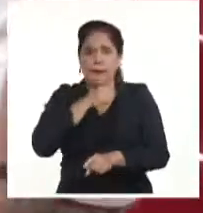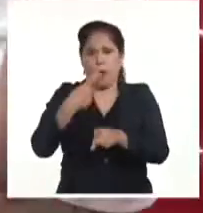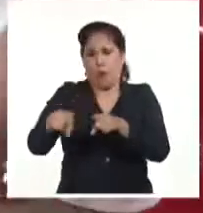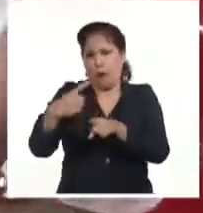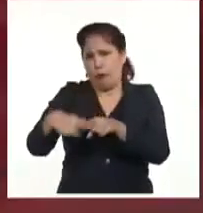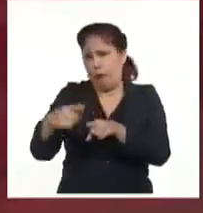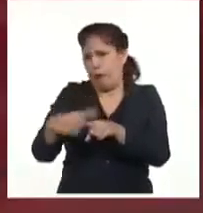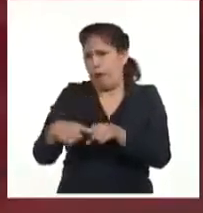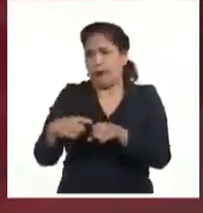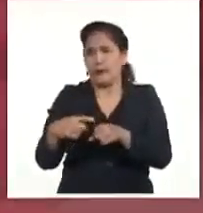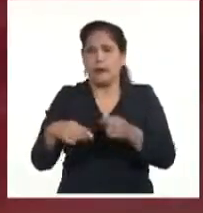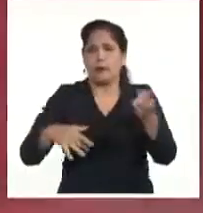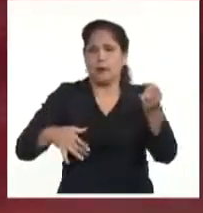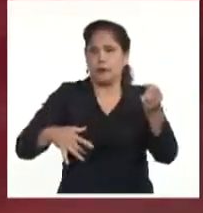Pancho Amat y su cabildo del son.